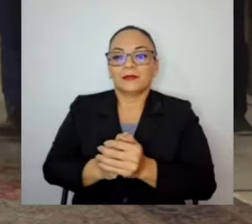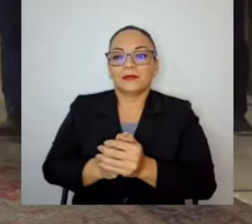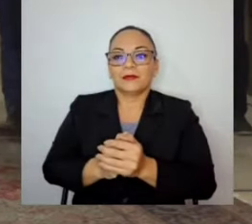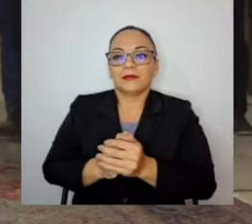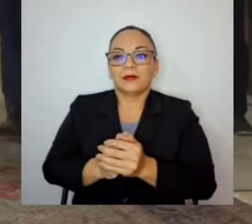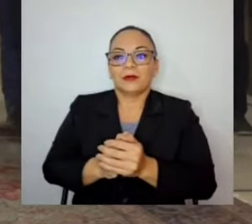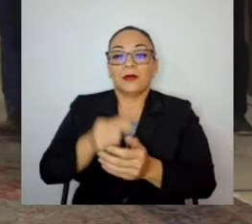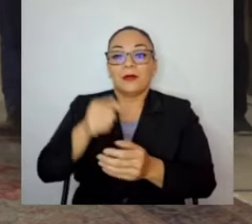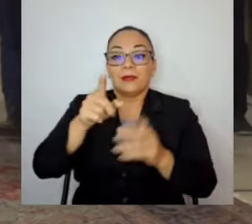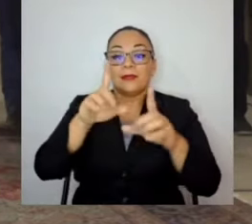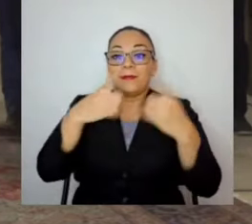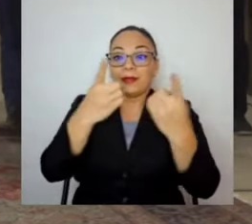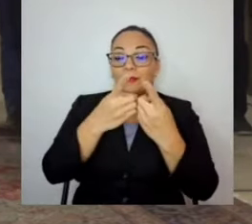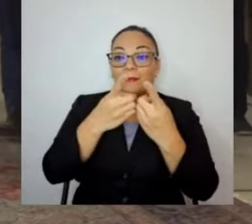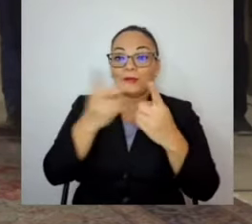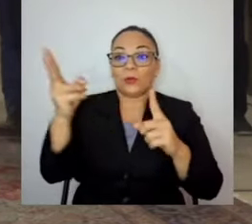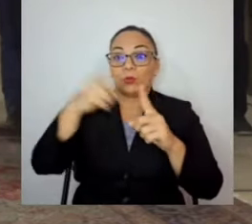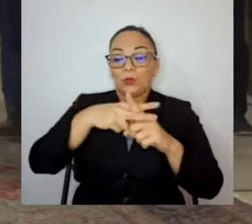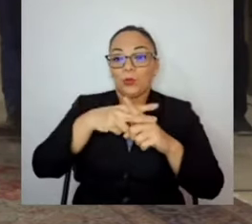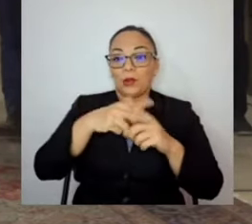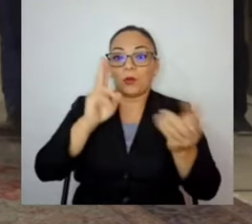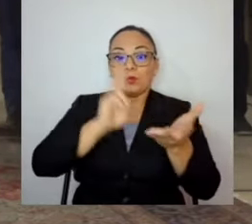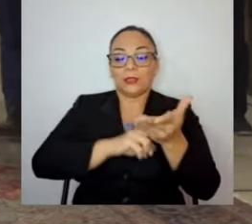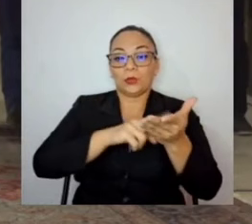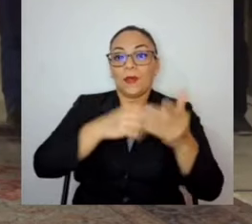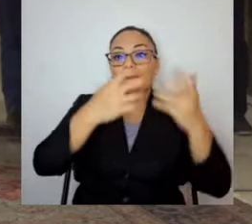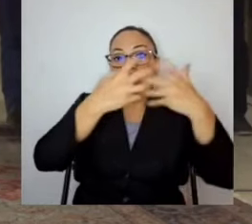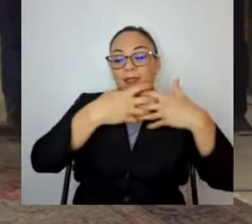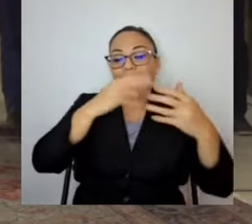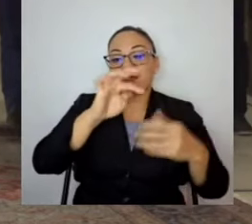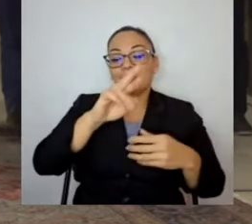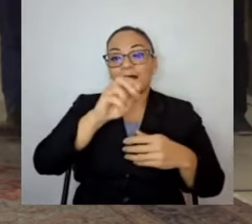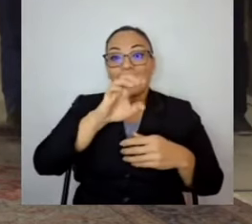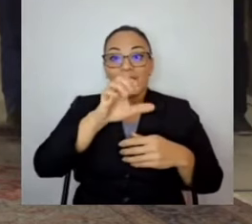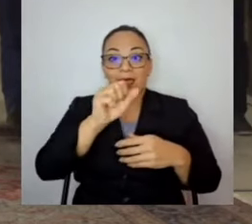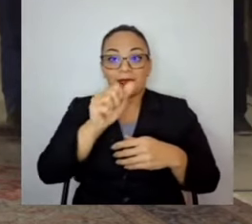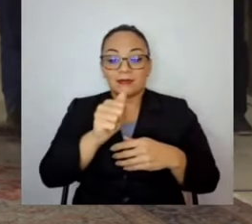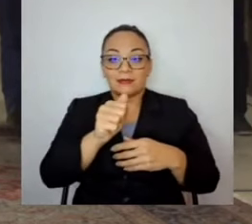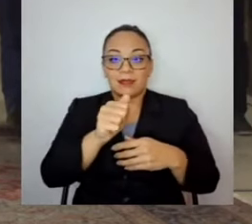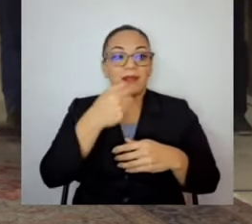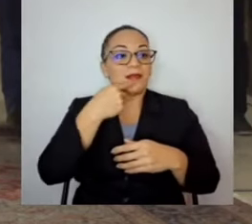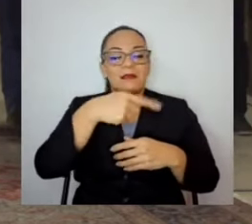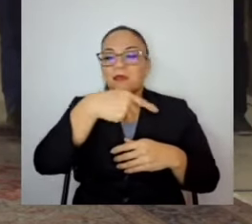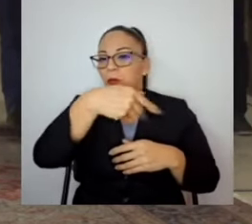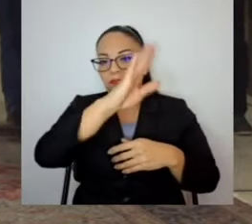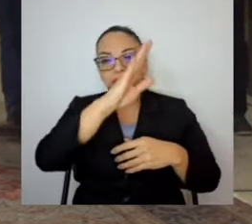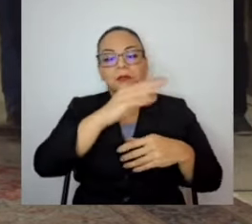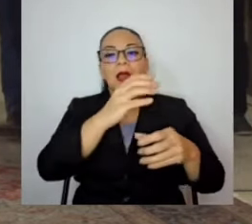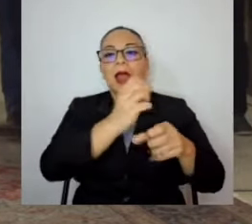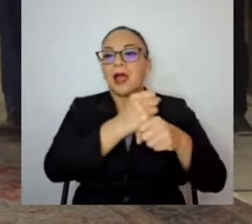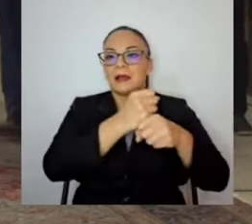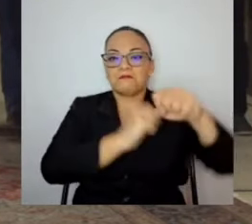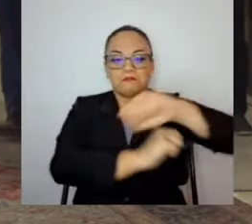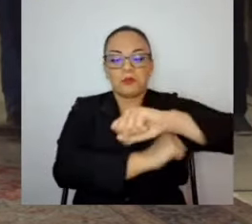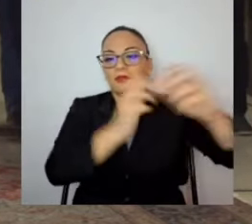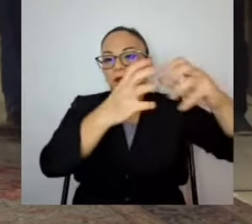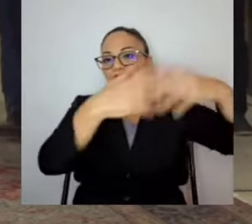préstamo, contrató a la empresa Traesa luego de una licitación y le dijo, bote ese puente y construyan un nuevo.